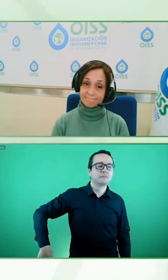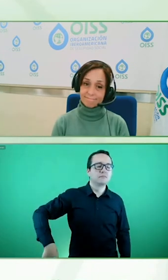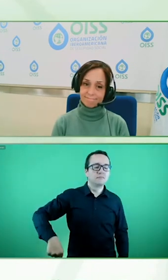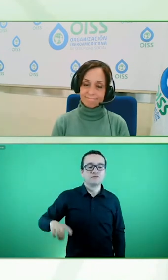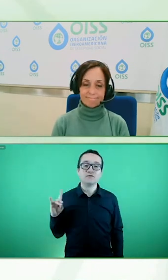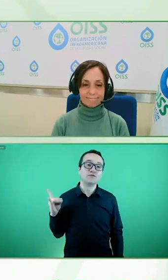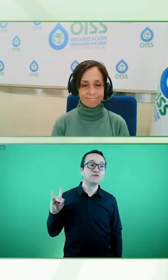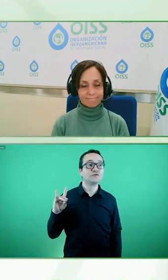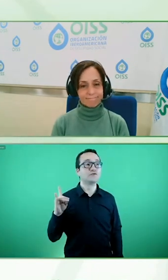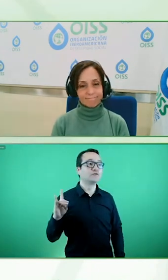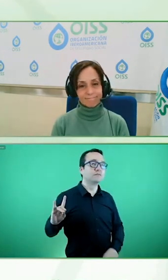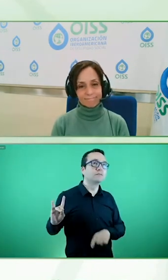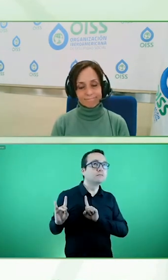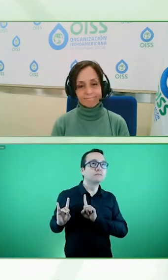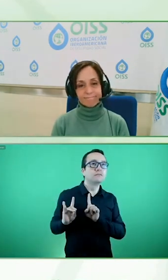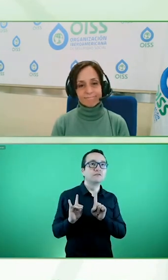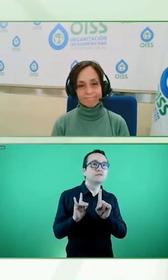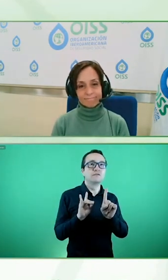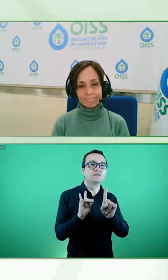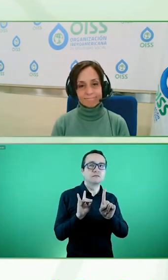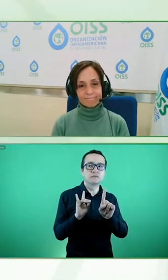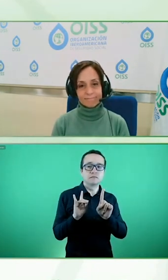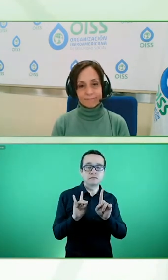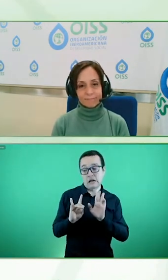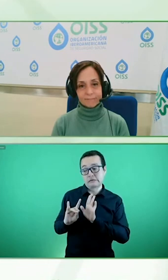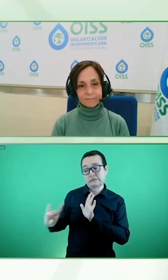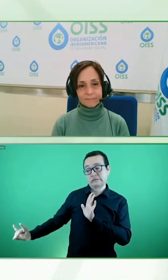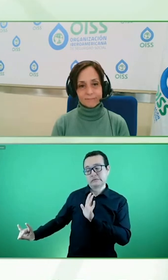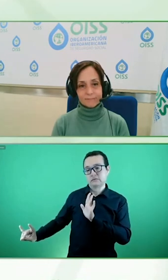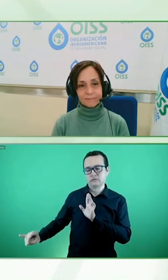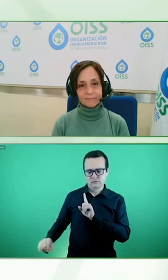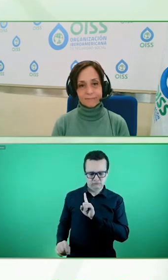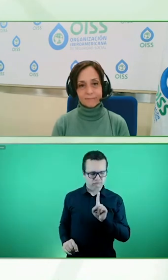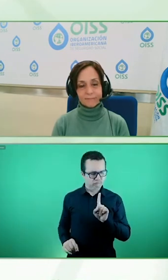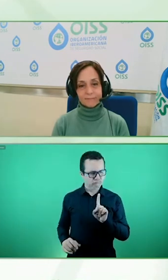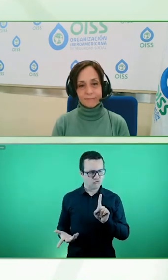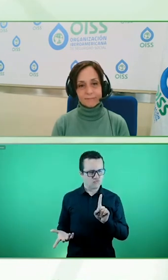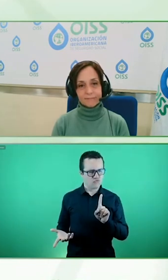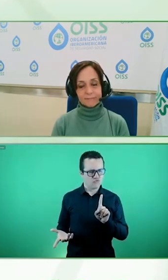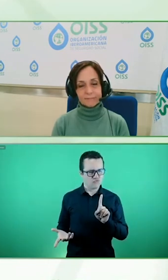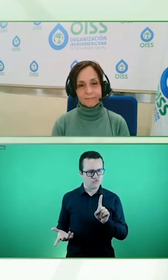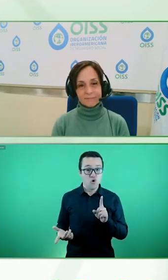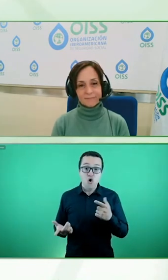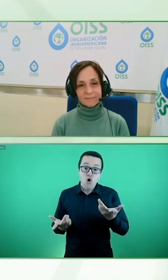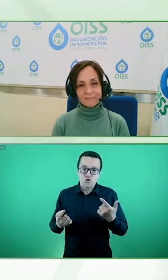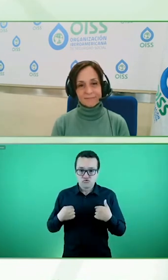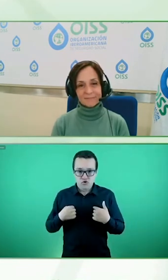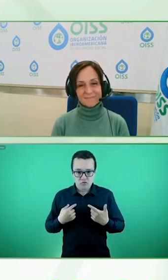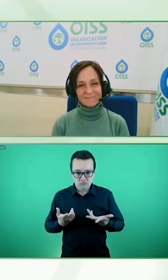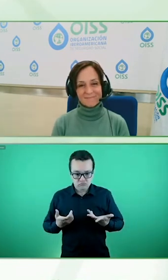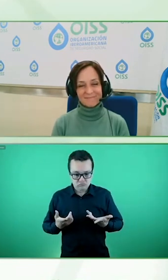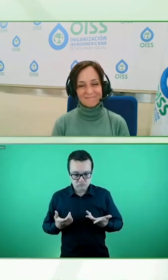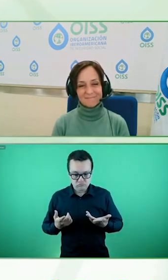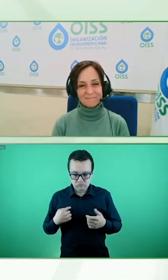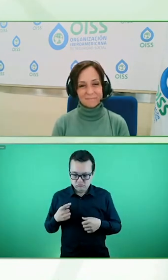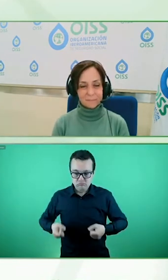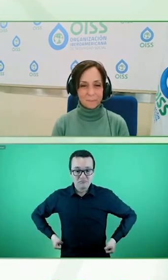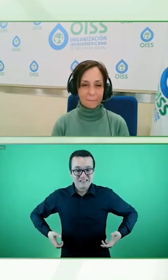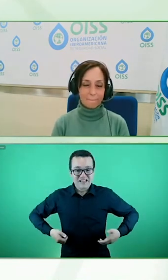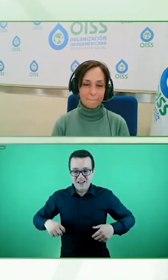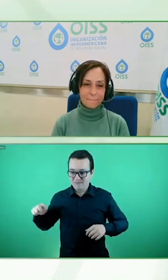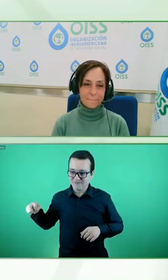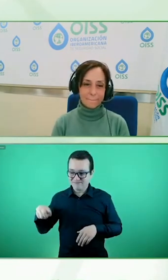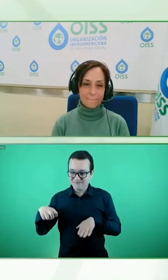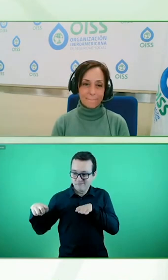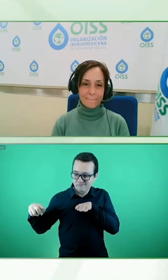o la silla de ruedas le preguntaban si tenían que subirla o no entonces decía bueno mira si me llevas a mí y llevas mi silla va a ser difícil que esta travesía la